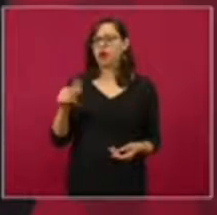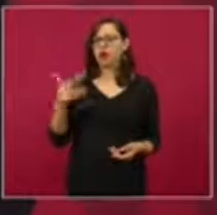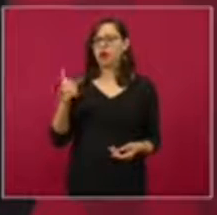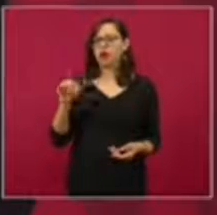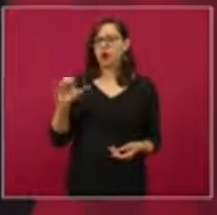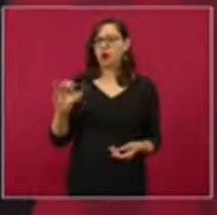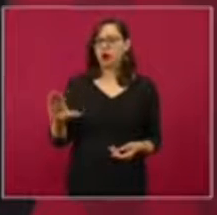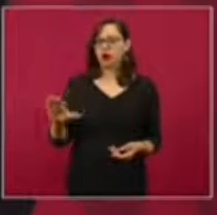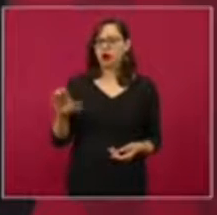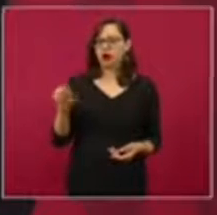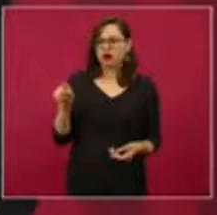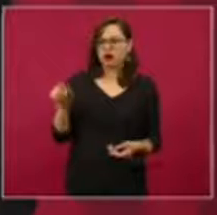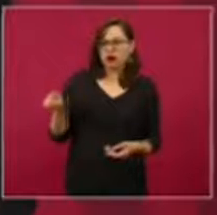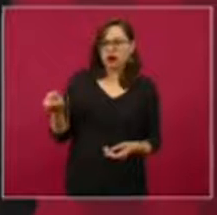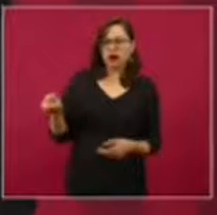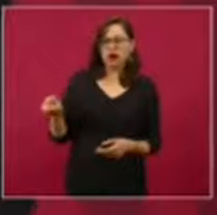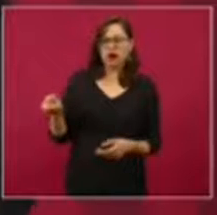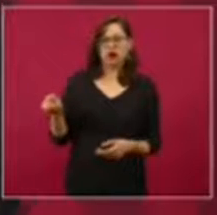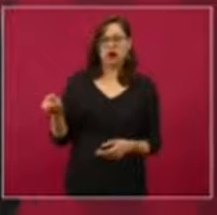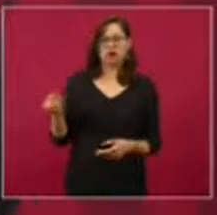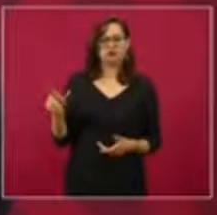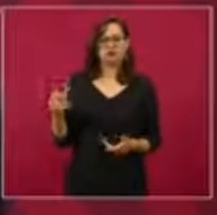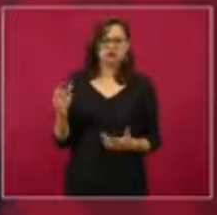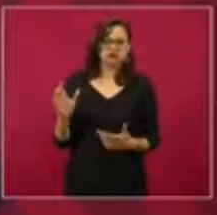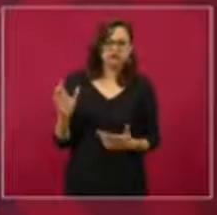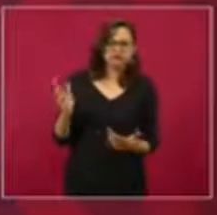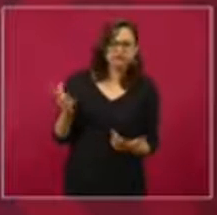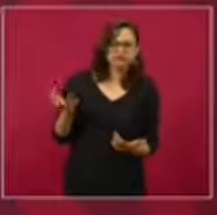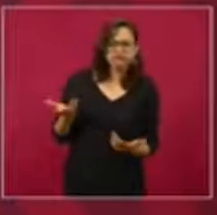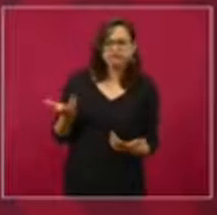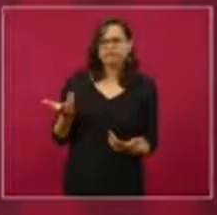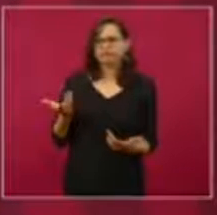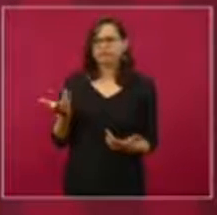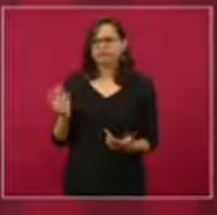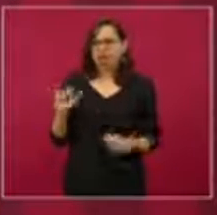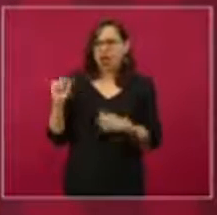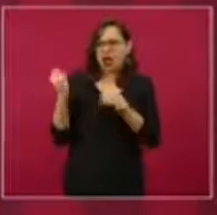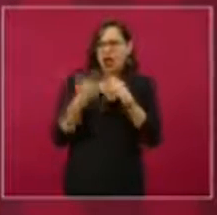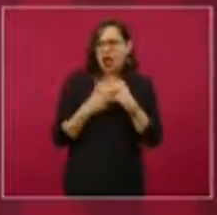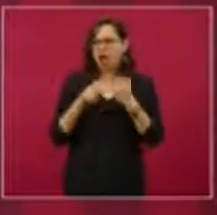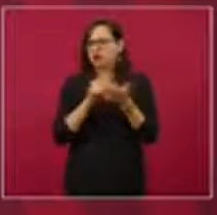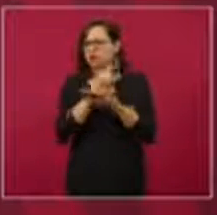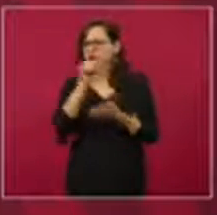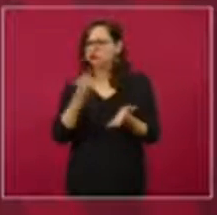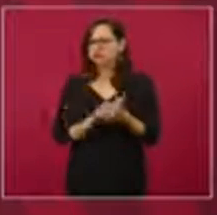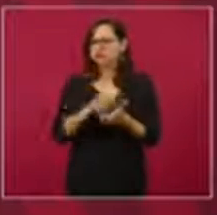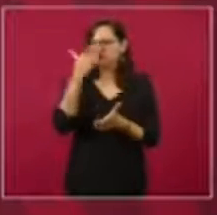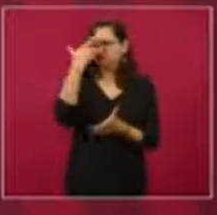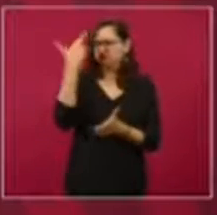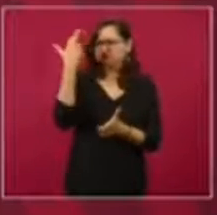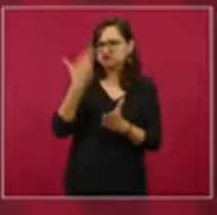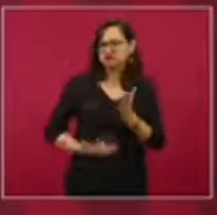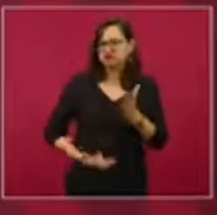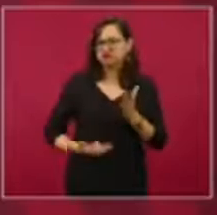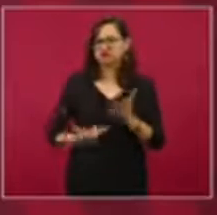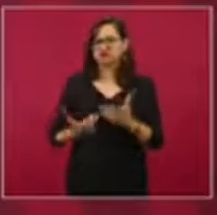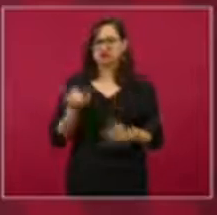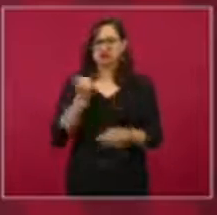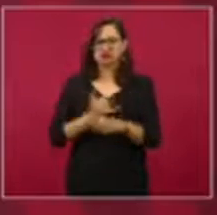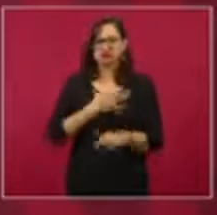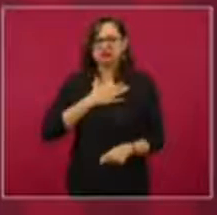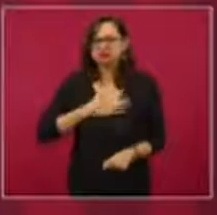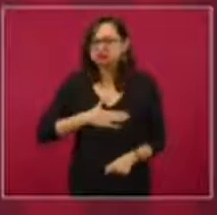de manera ilegal o injusta,